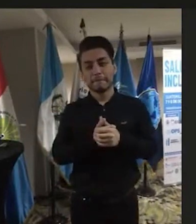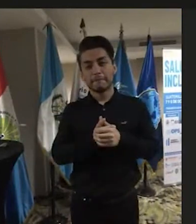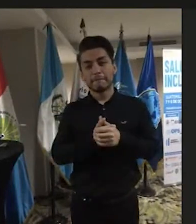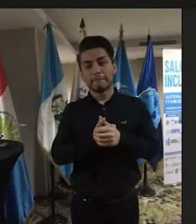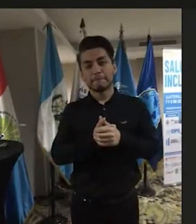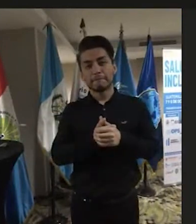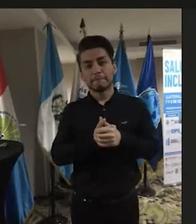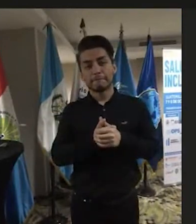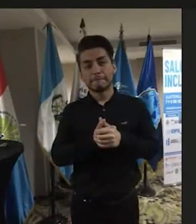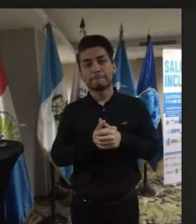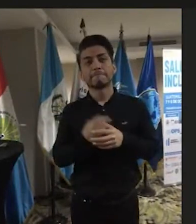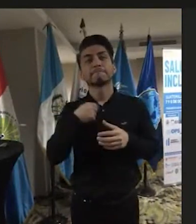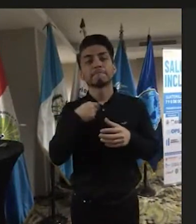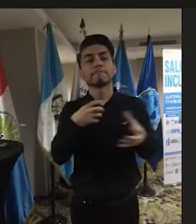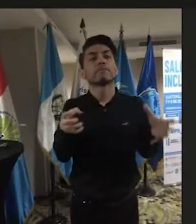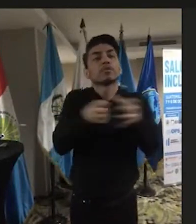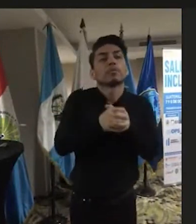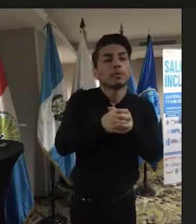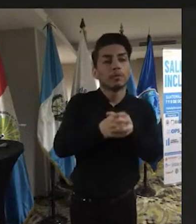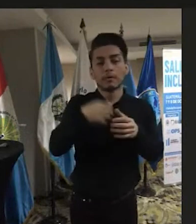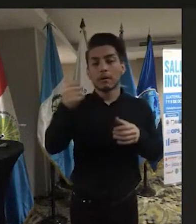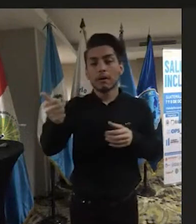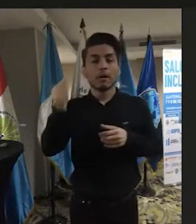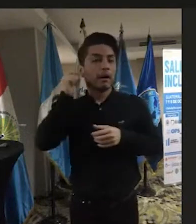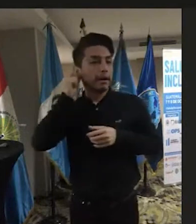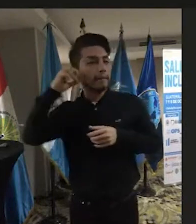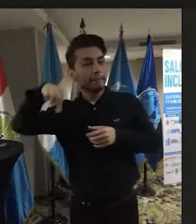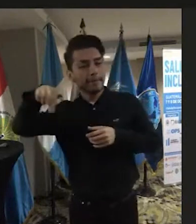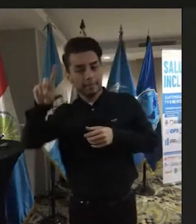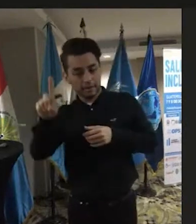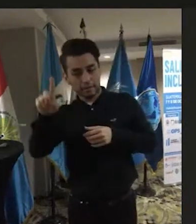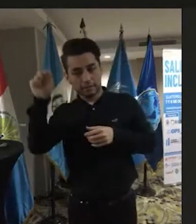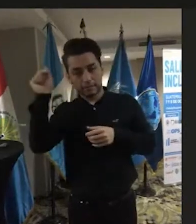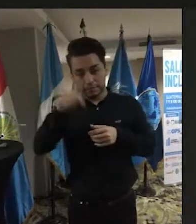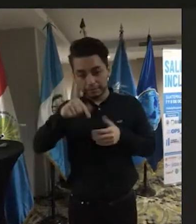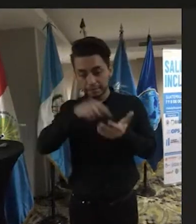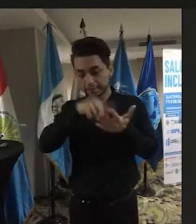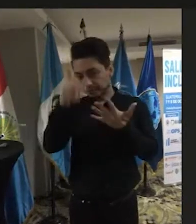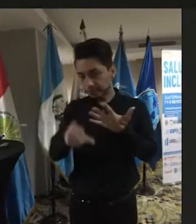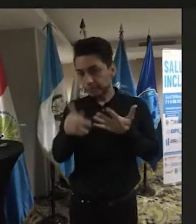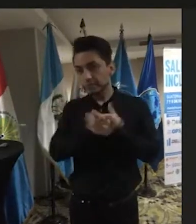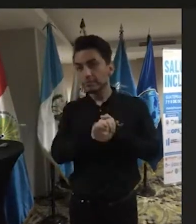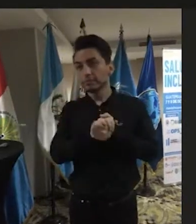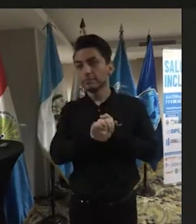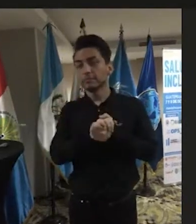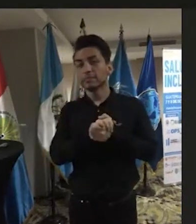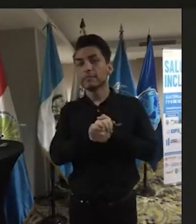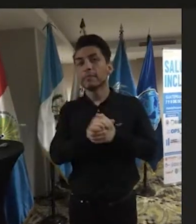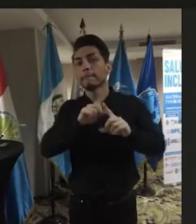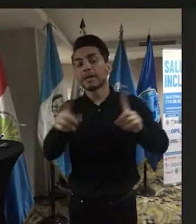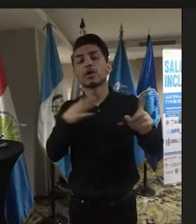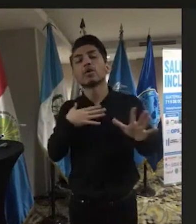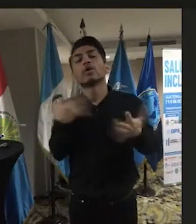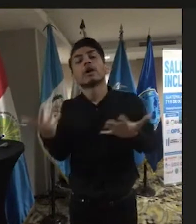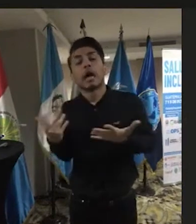Soy parte del equipo de AGPD en este proyecto, pero soy de la